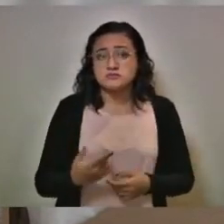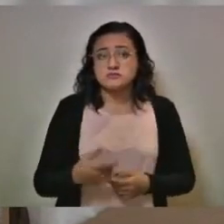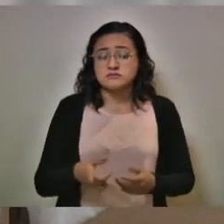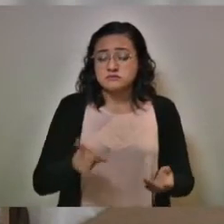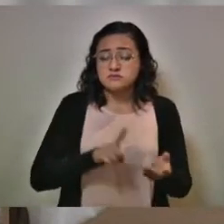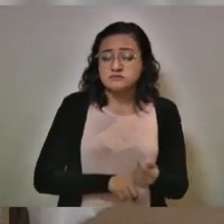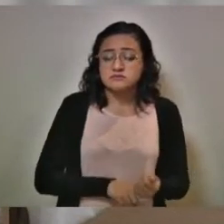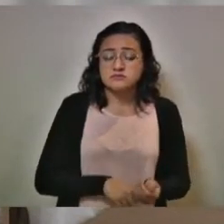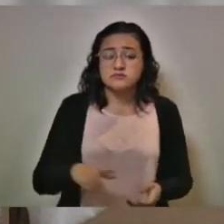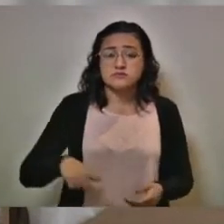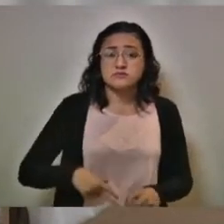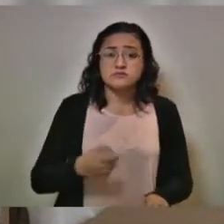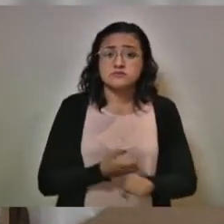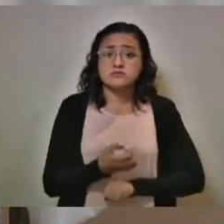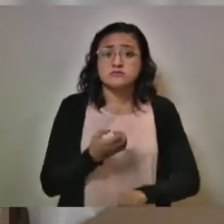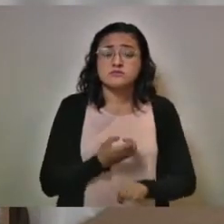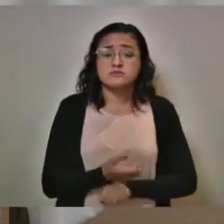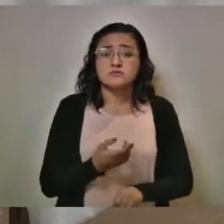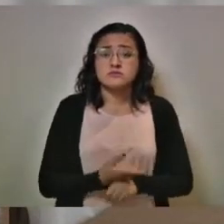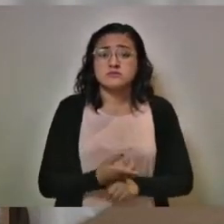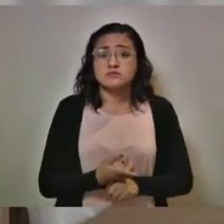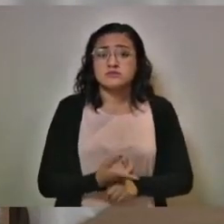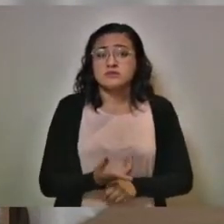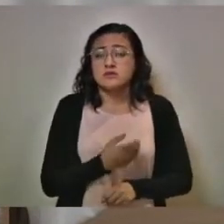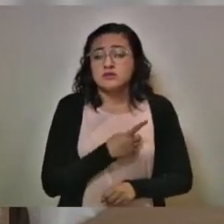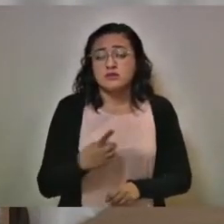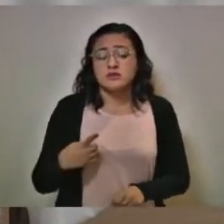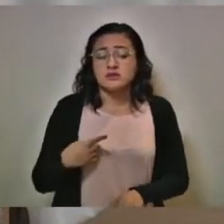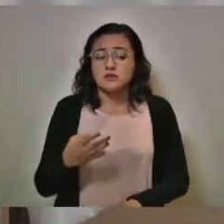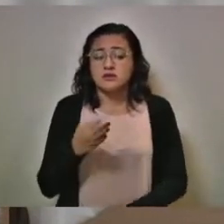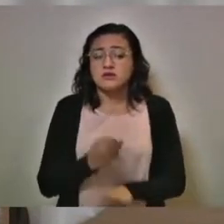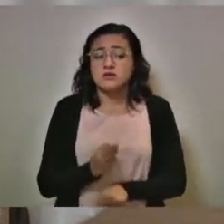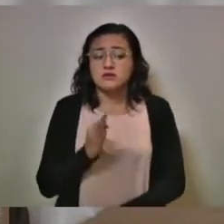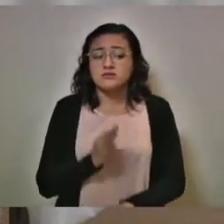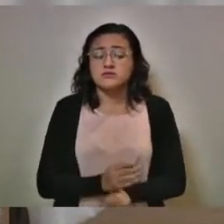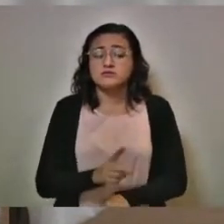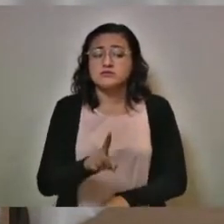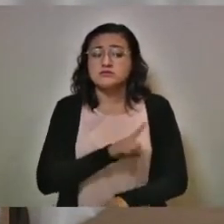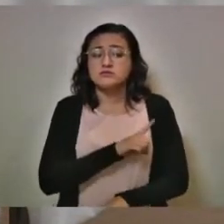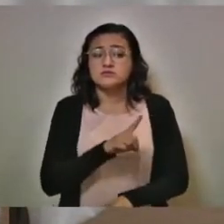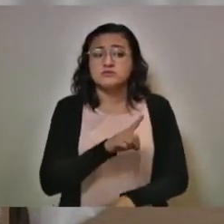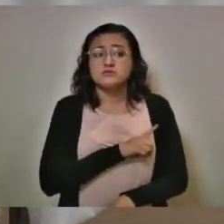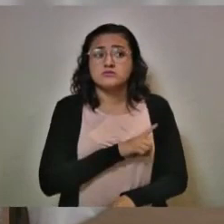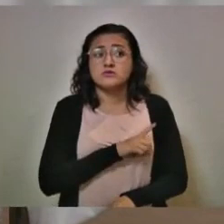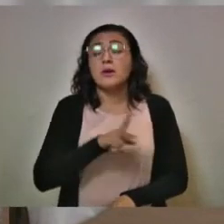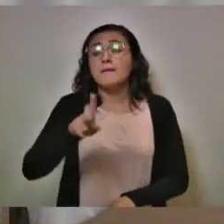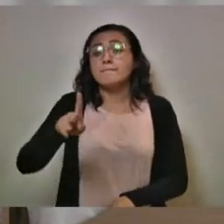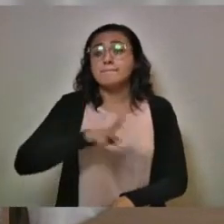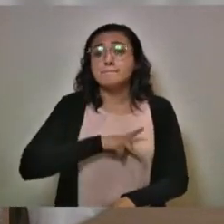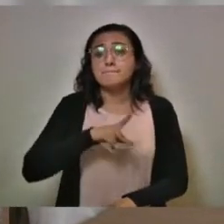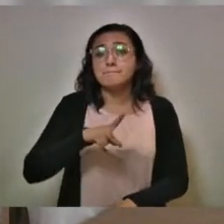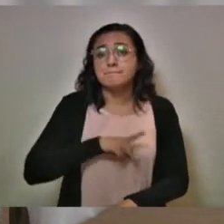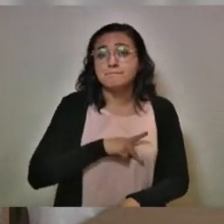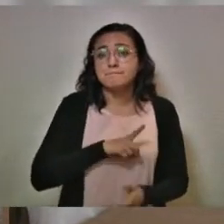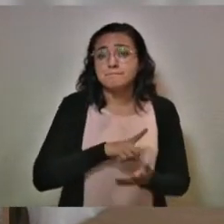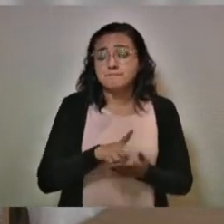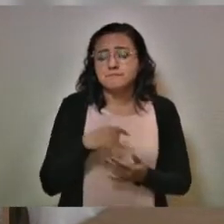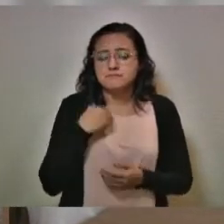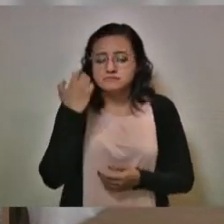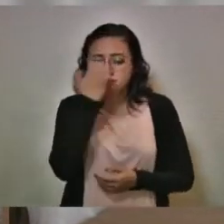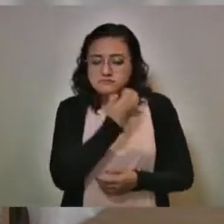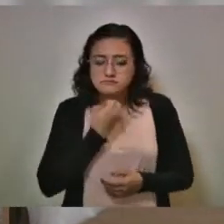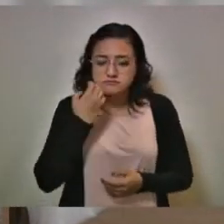La del gobierno del Estado depende solamente de mi voluntad y de mi